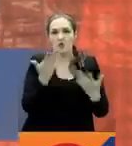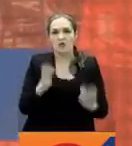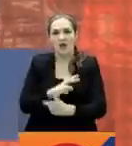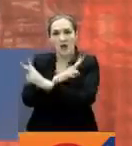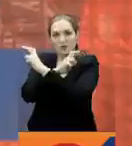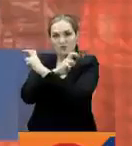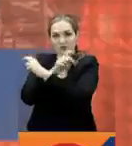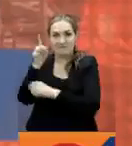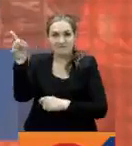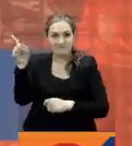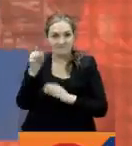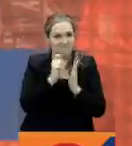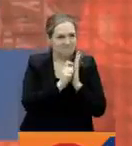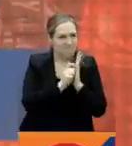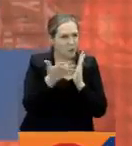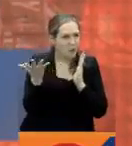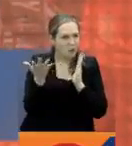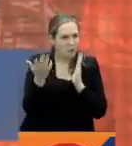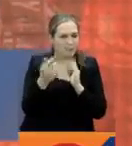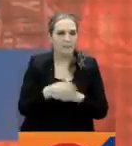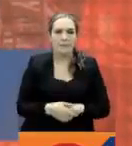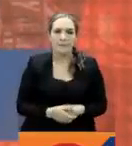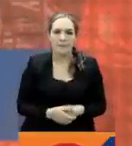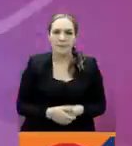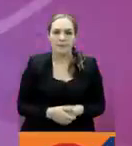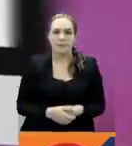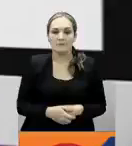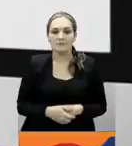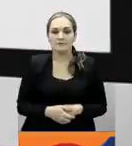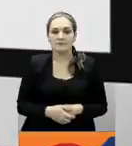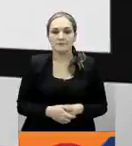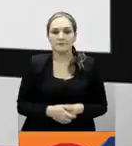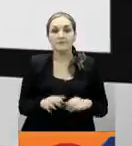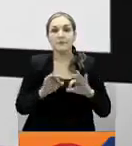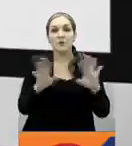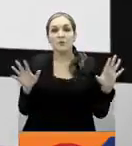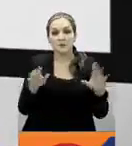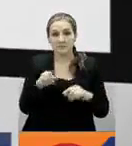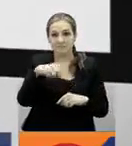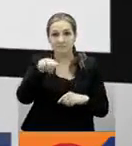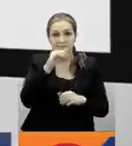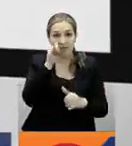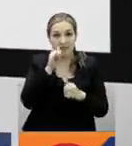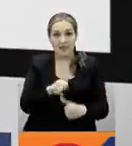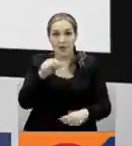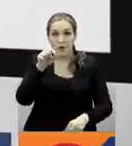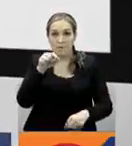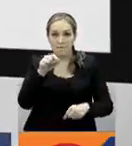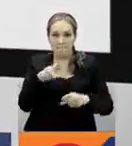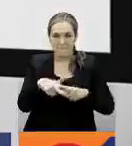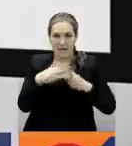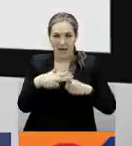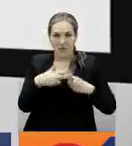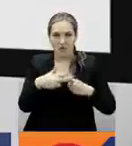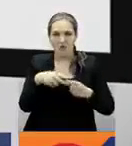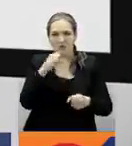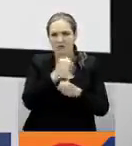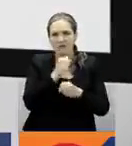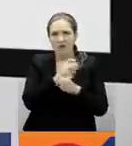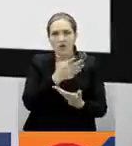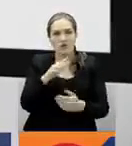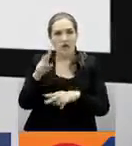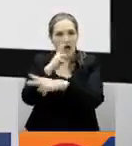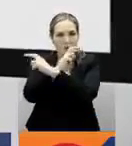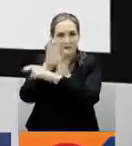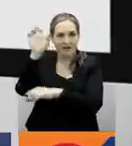y papel porque ya les contamos de qué se trata. En oportunidades para que ingenieros mecánicos trabajen en Austria, vaya a la